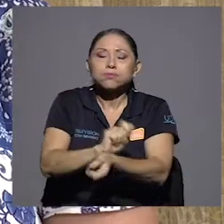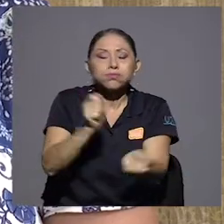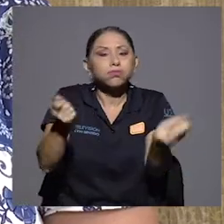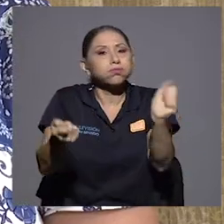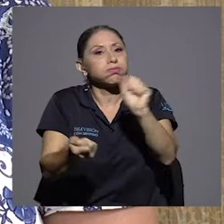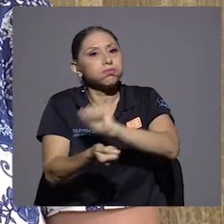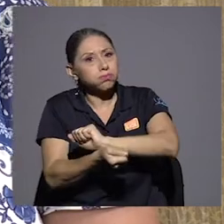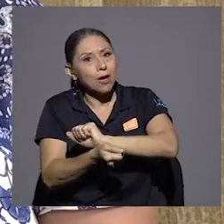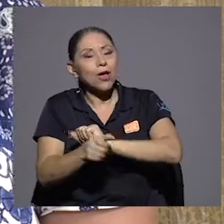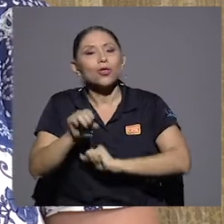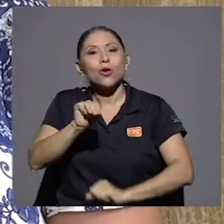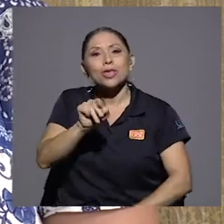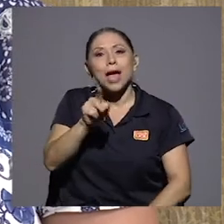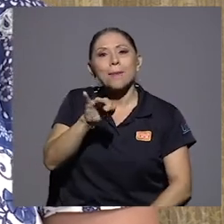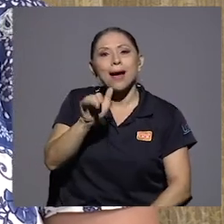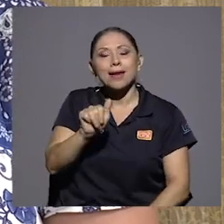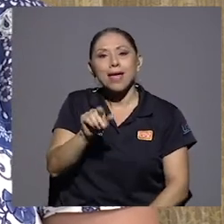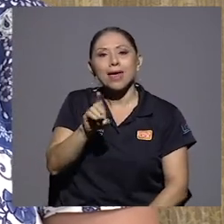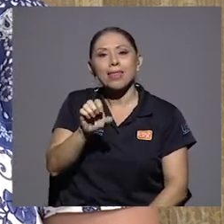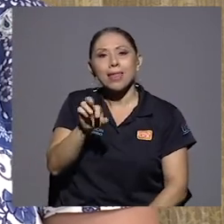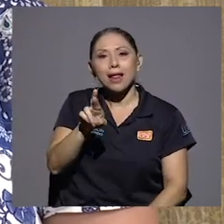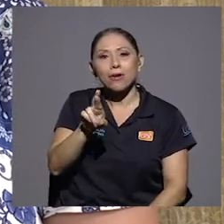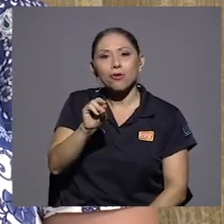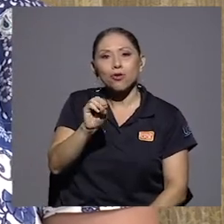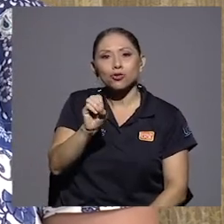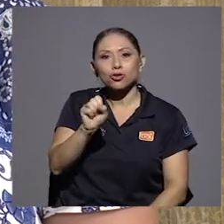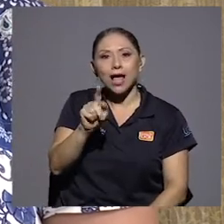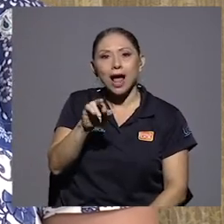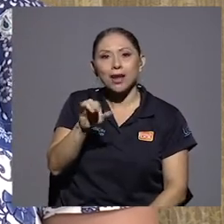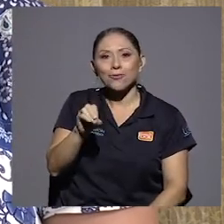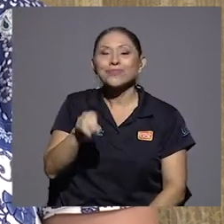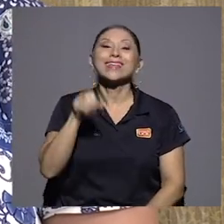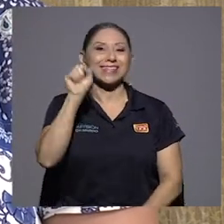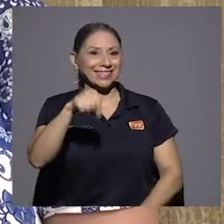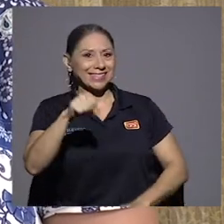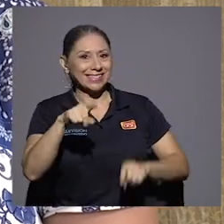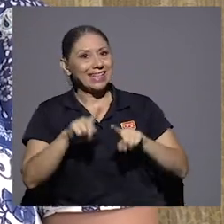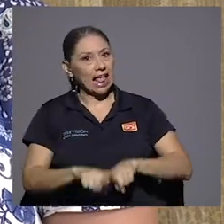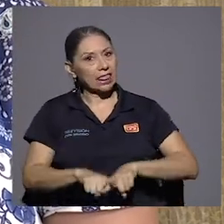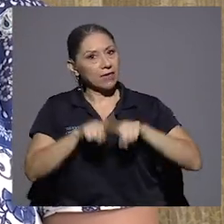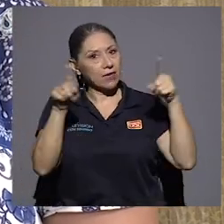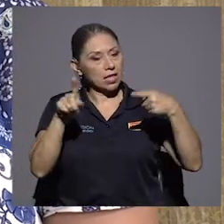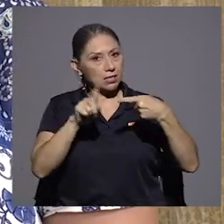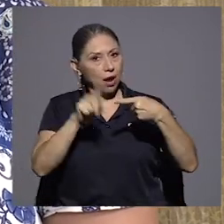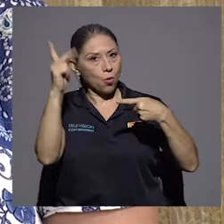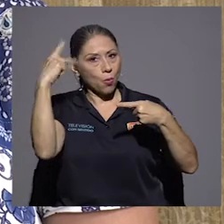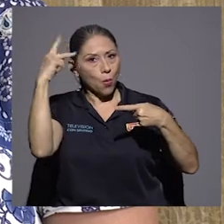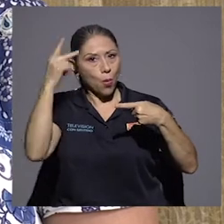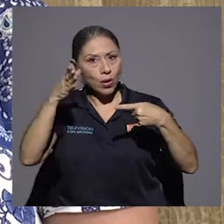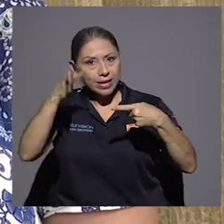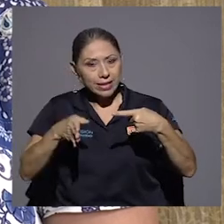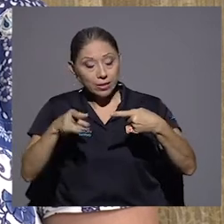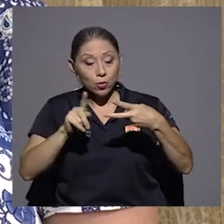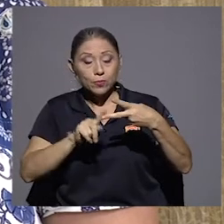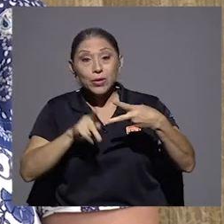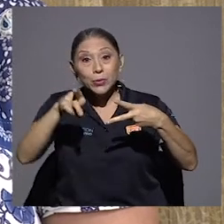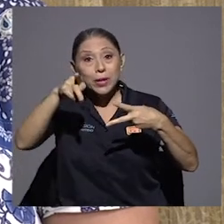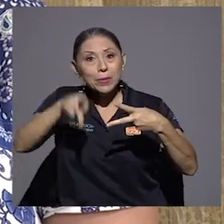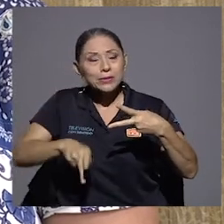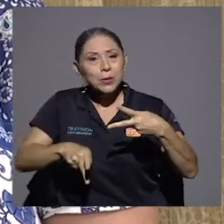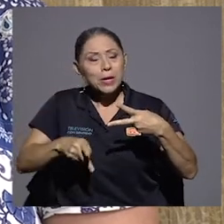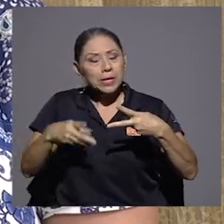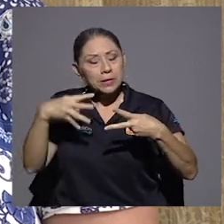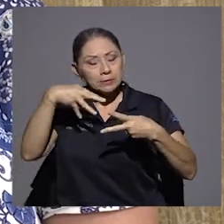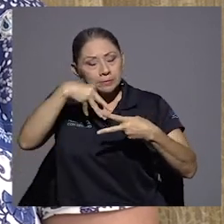Es que esa es la diferencia entre un político y una persona que le